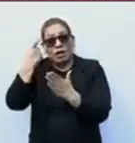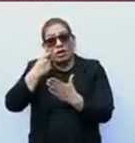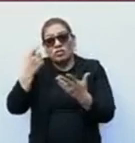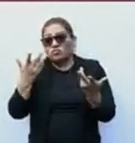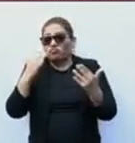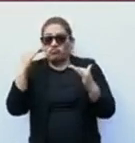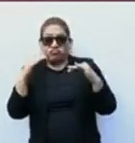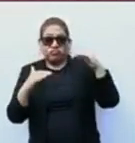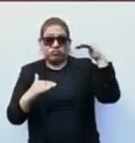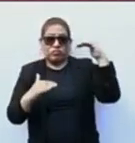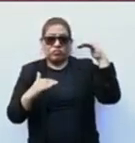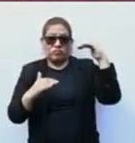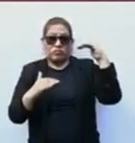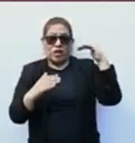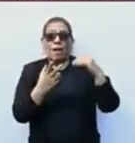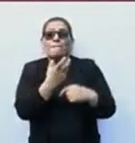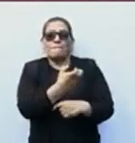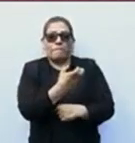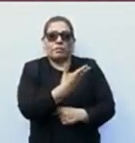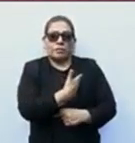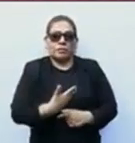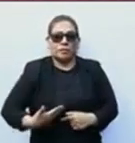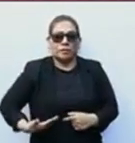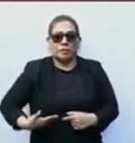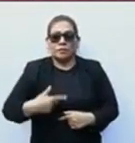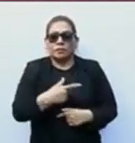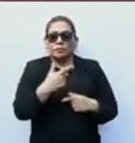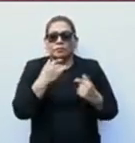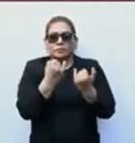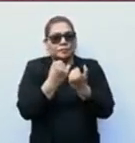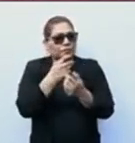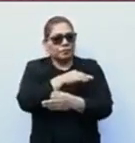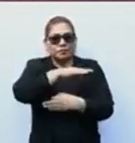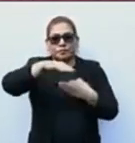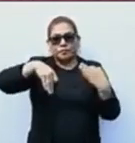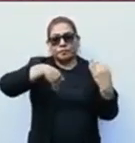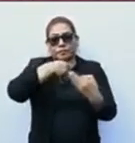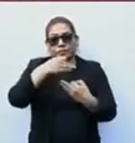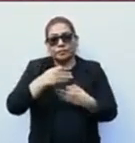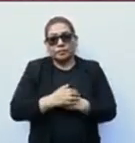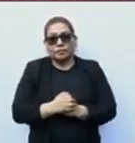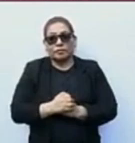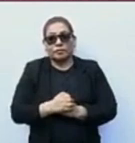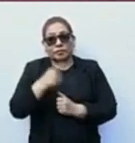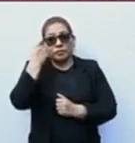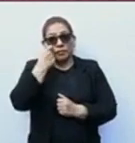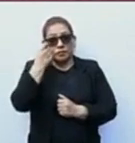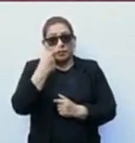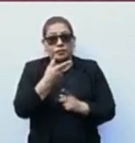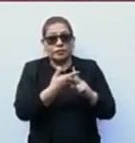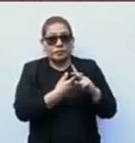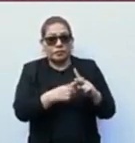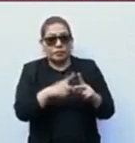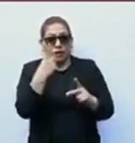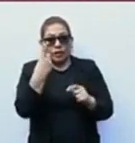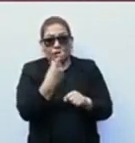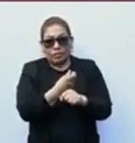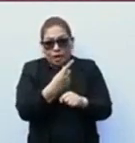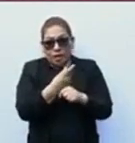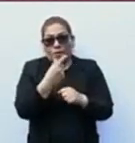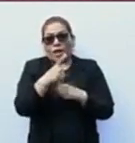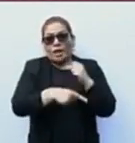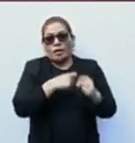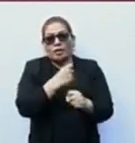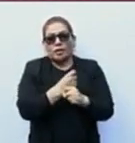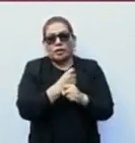Y por eso el presidente dijo, esta pensión tiene que ser para todos. Y por ello, a partir del primer año de gobierno,